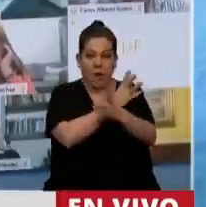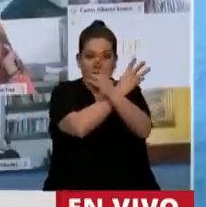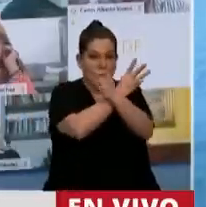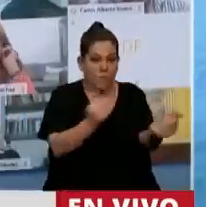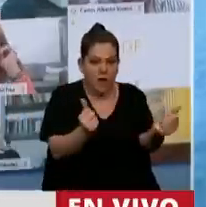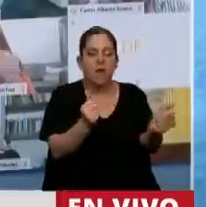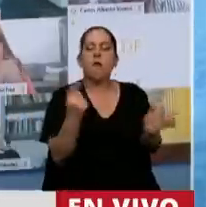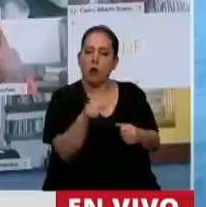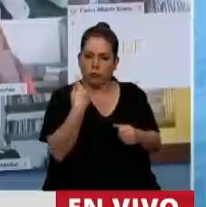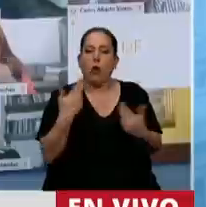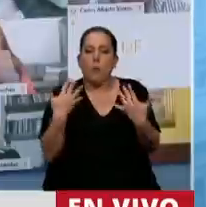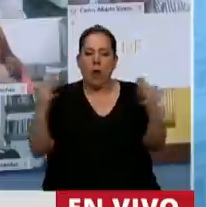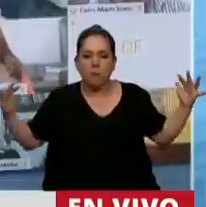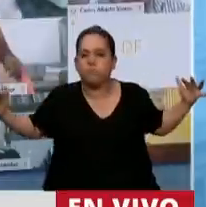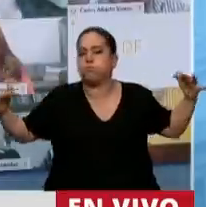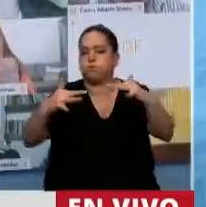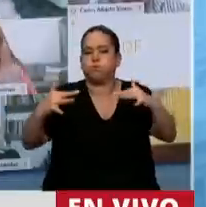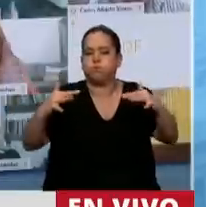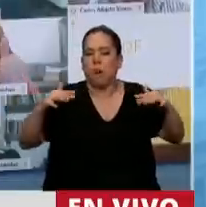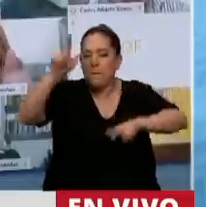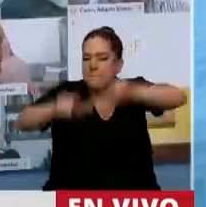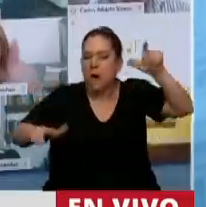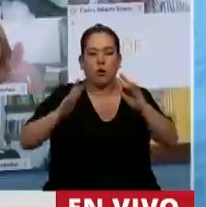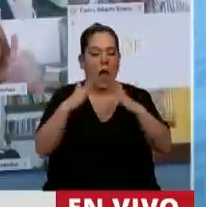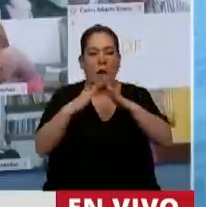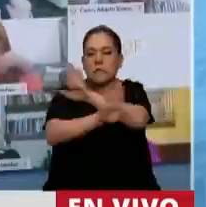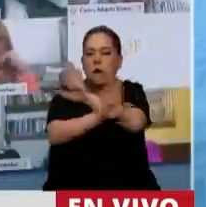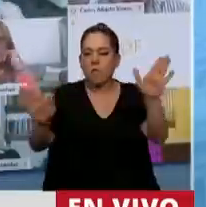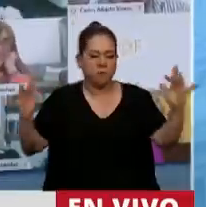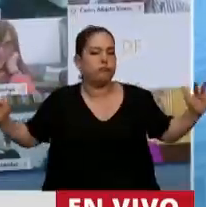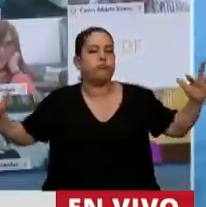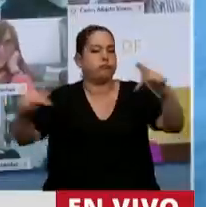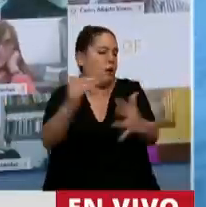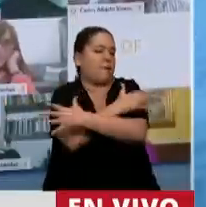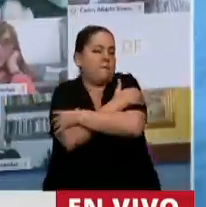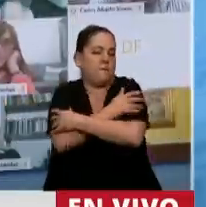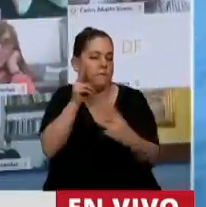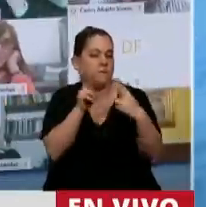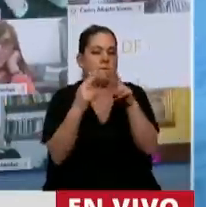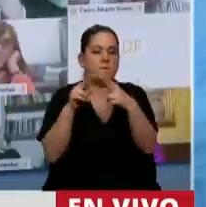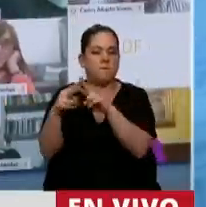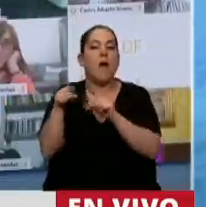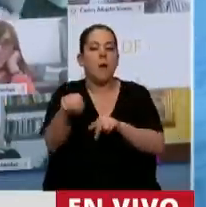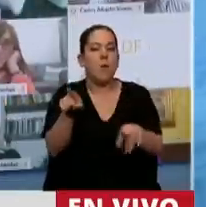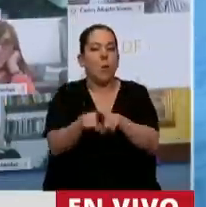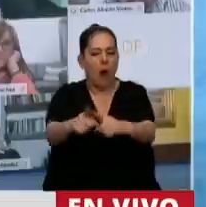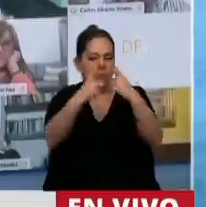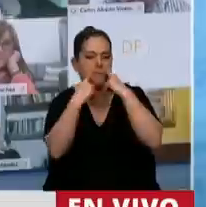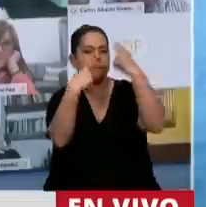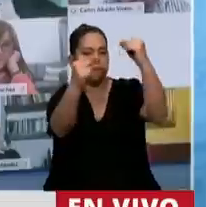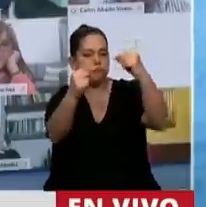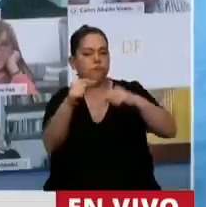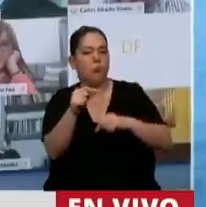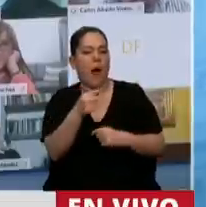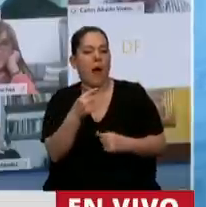abrazarnos en la calle y abrazar este Congreso para defenderlo del autoritarismo de ustedes que siendo